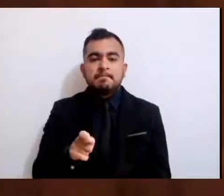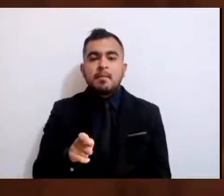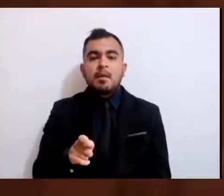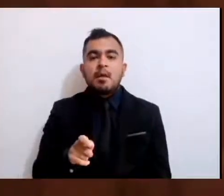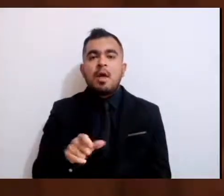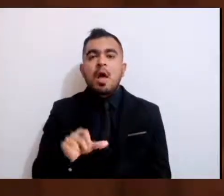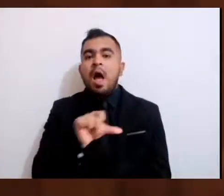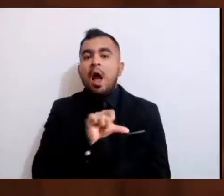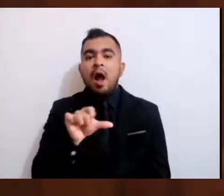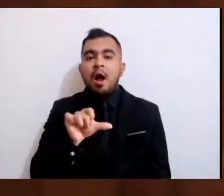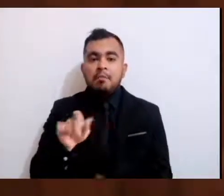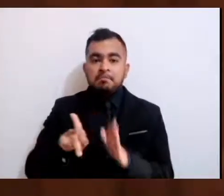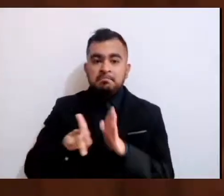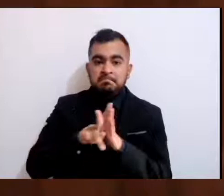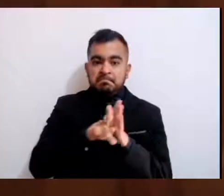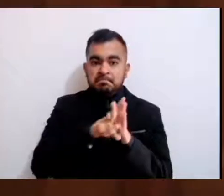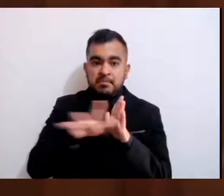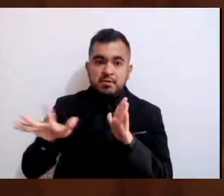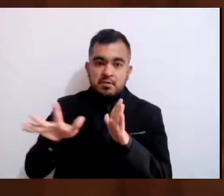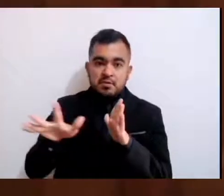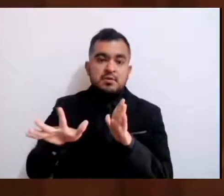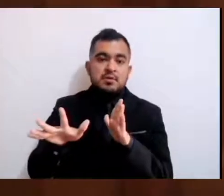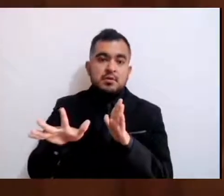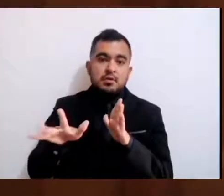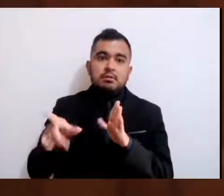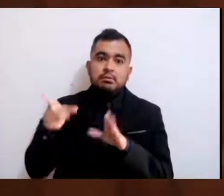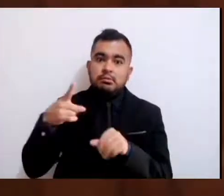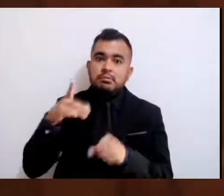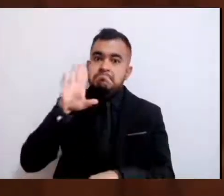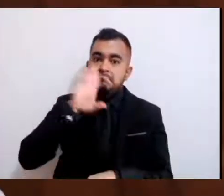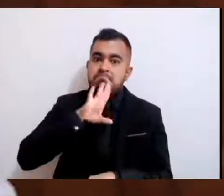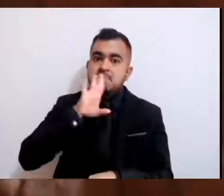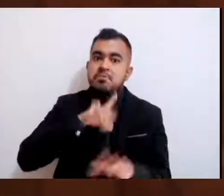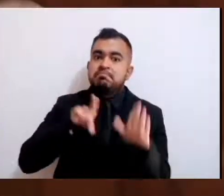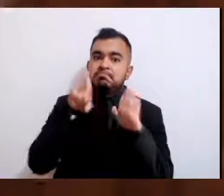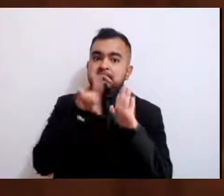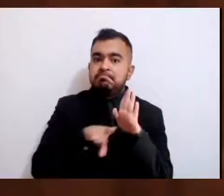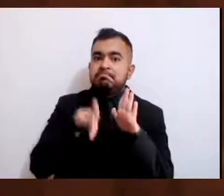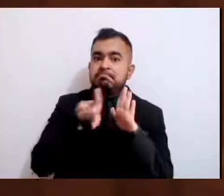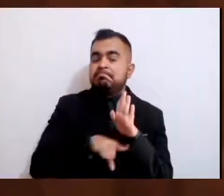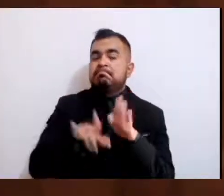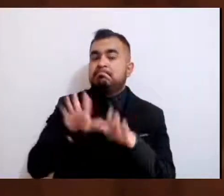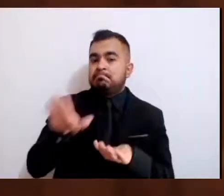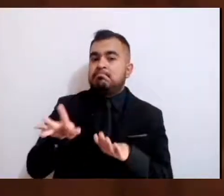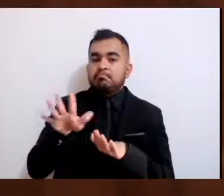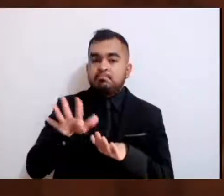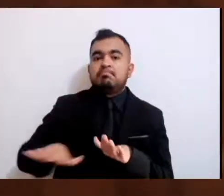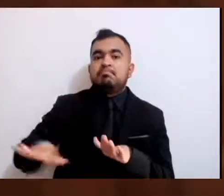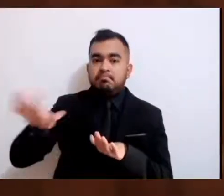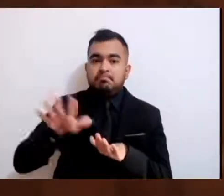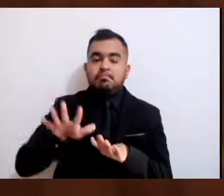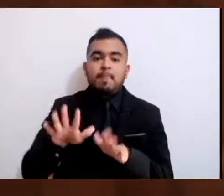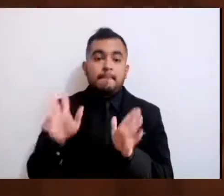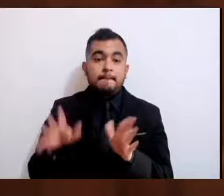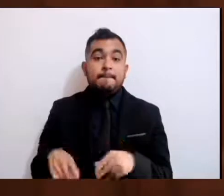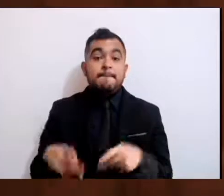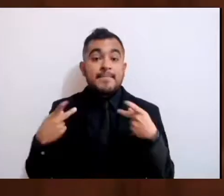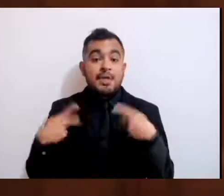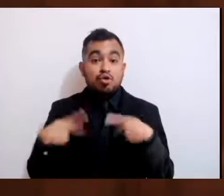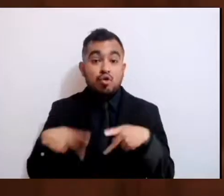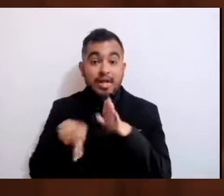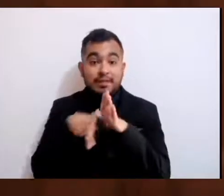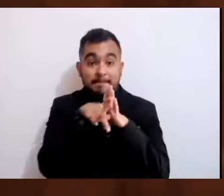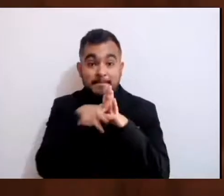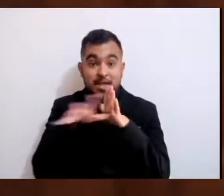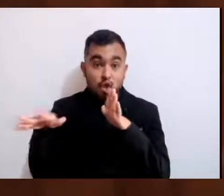periodístico. No en vano, los periodistas que cubren la fuente